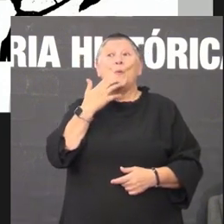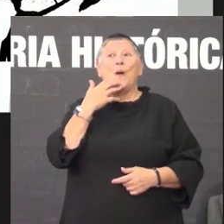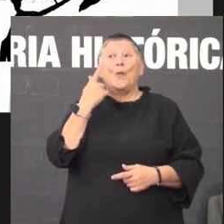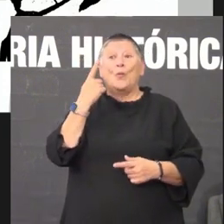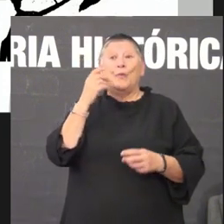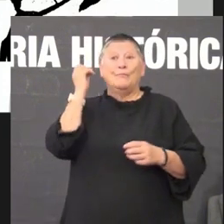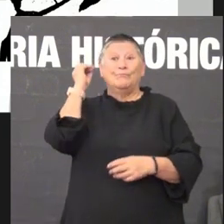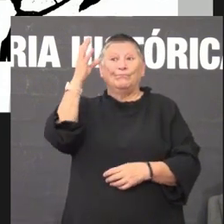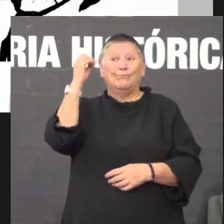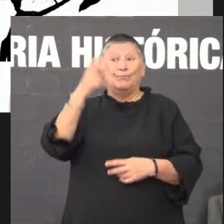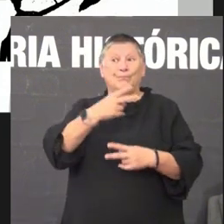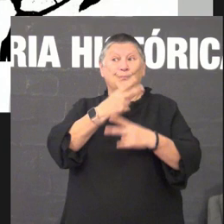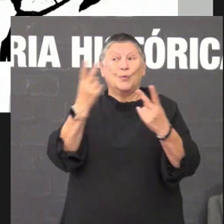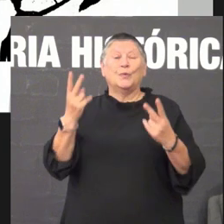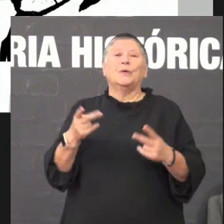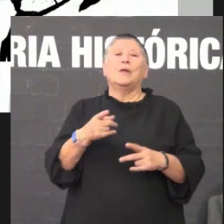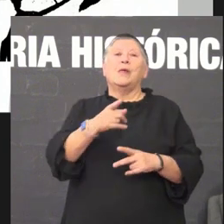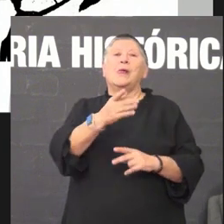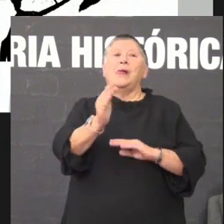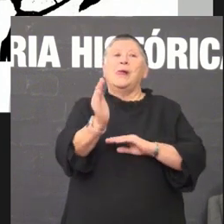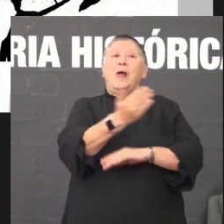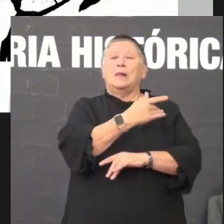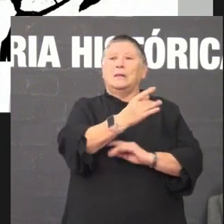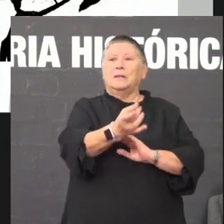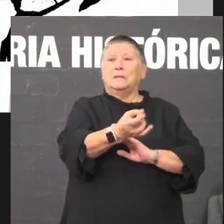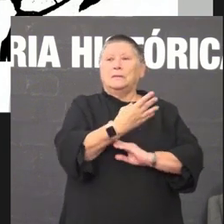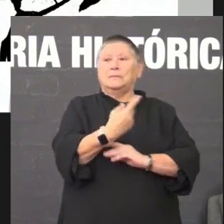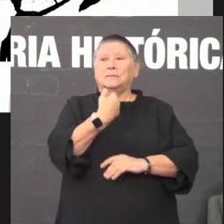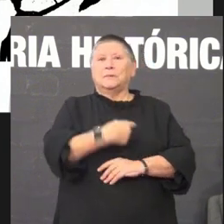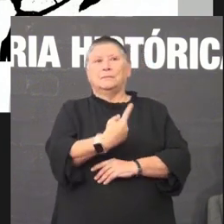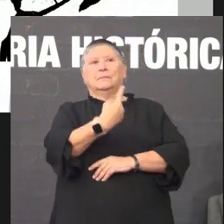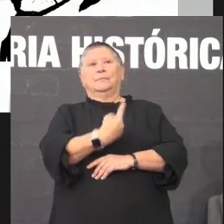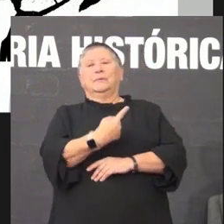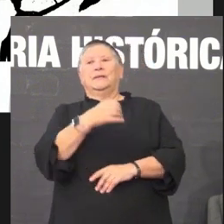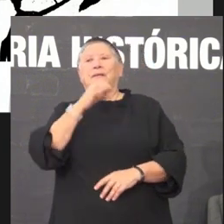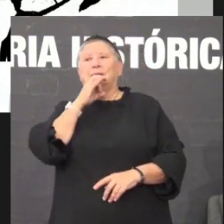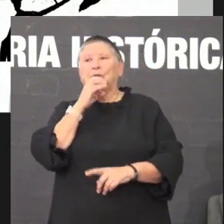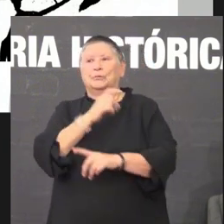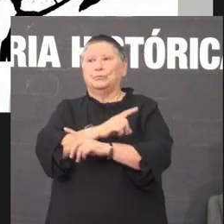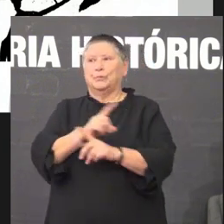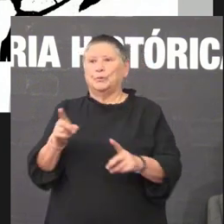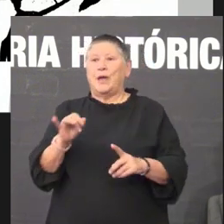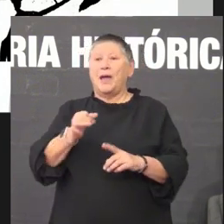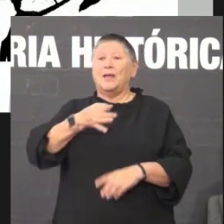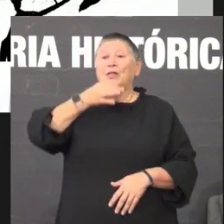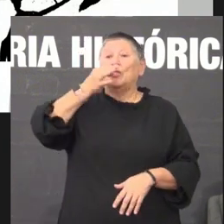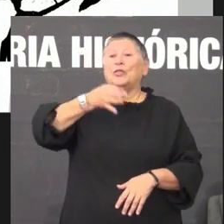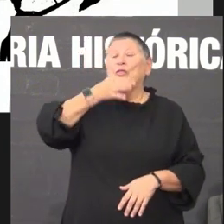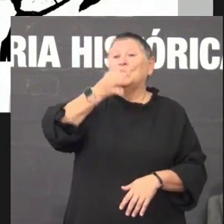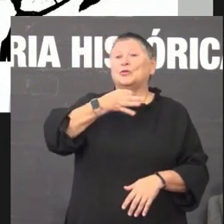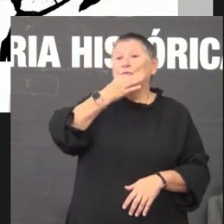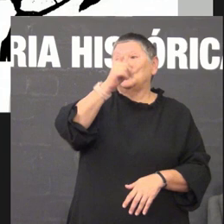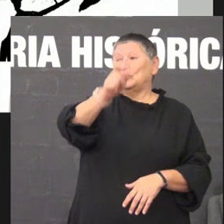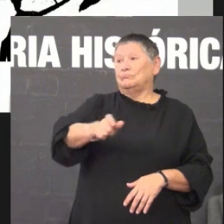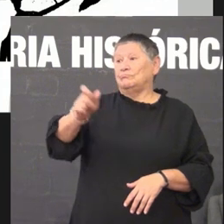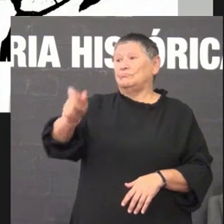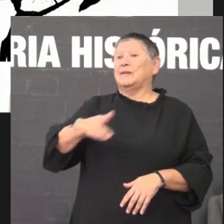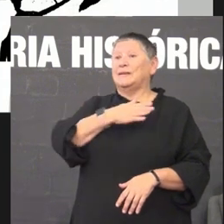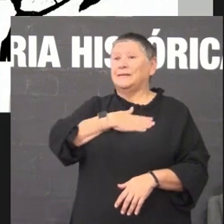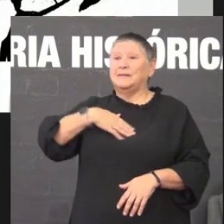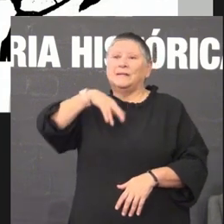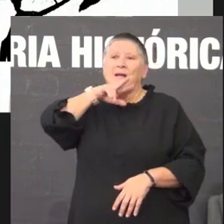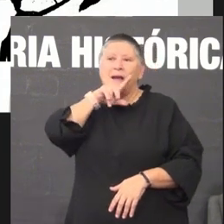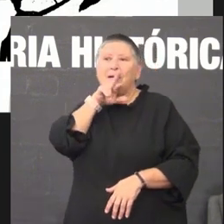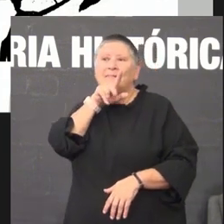tiña chegaba antes a proibición de que non usasen o galego e de feito temos os discursos de varios académicos que querían falar en galego